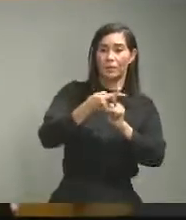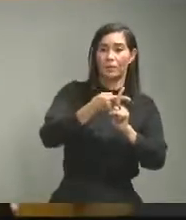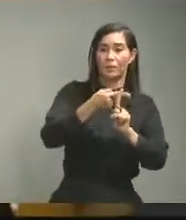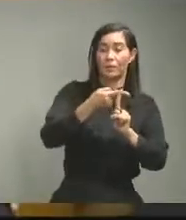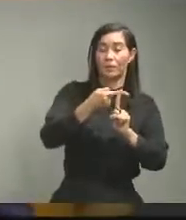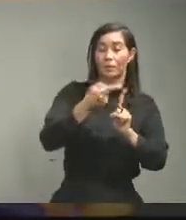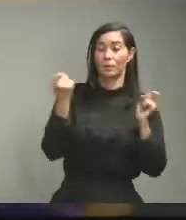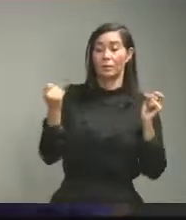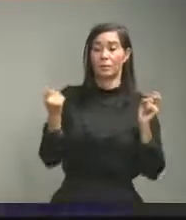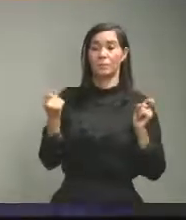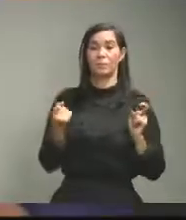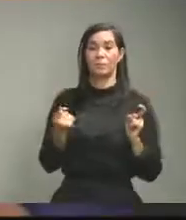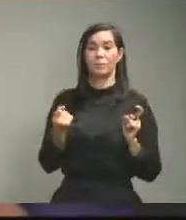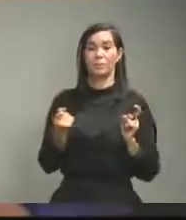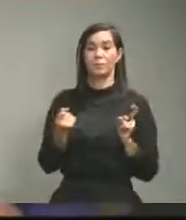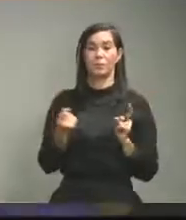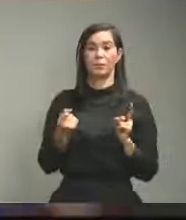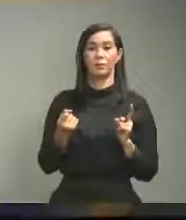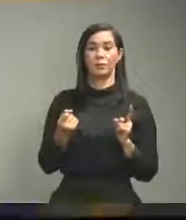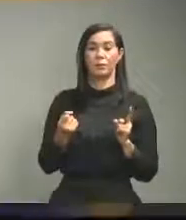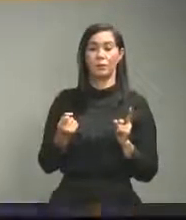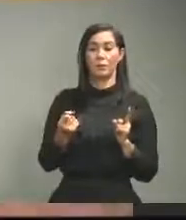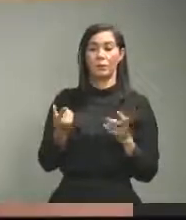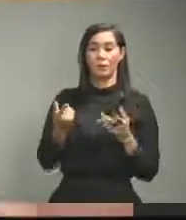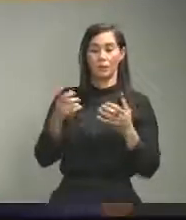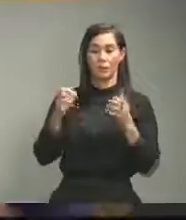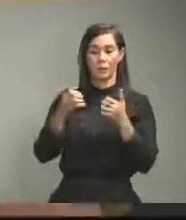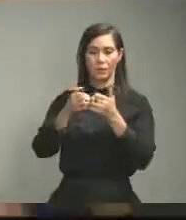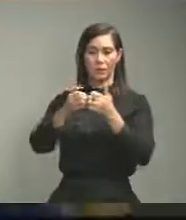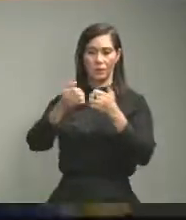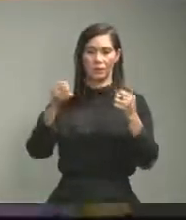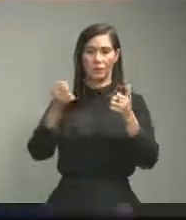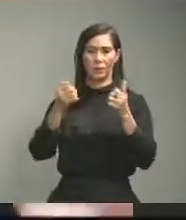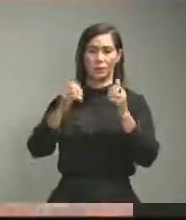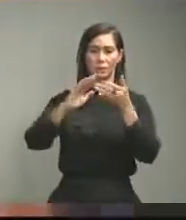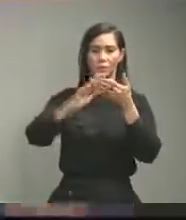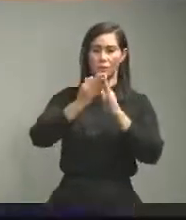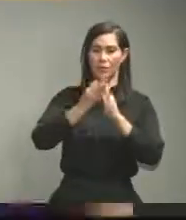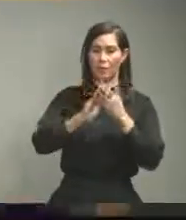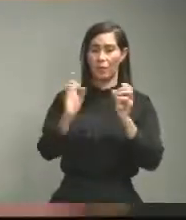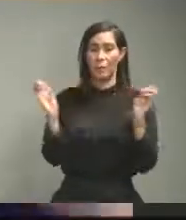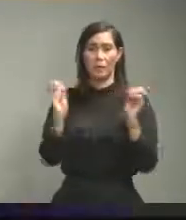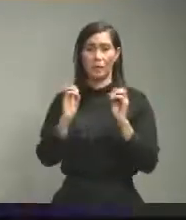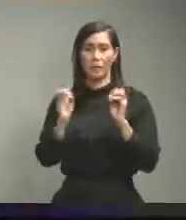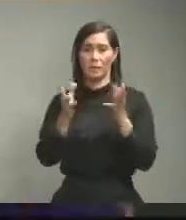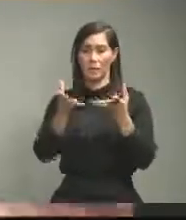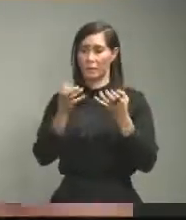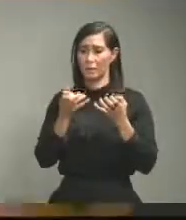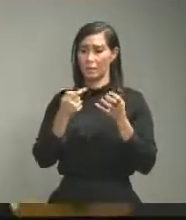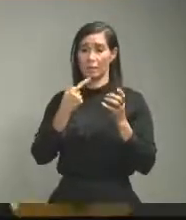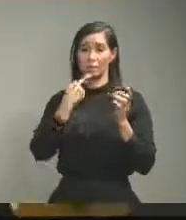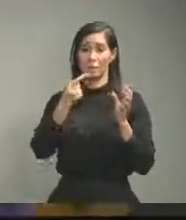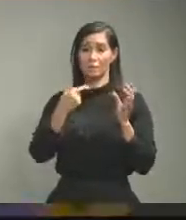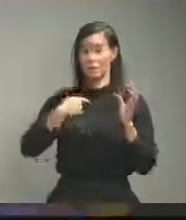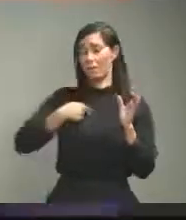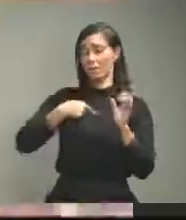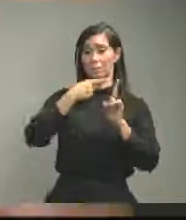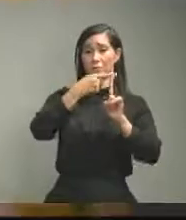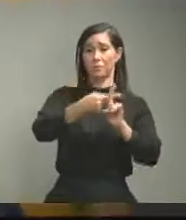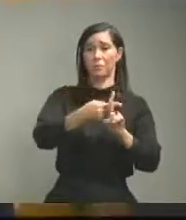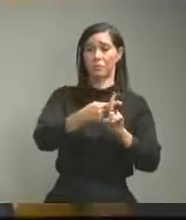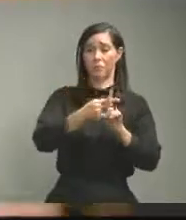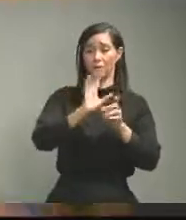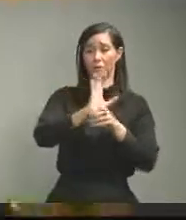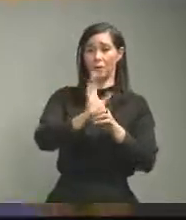que puedan parecer esas comunidades que nadie quiere identificarse que tiene el COVID van a hacer una